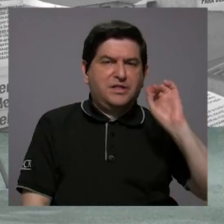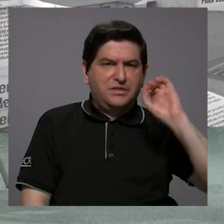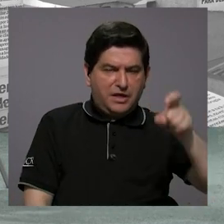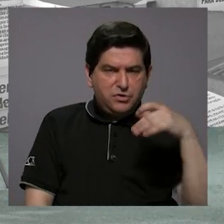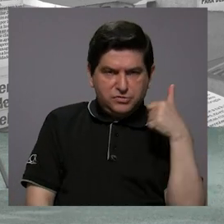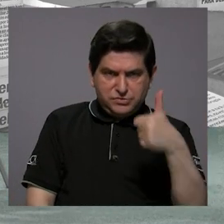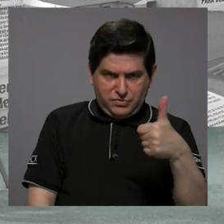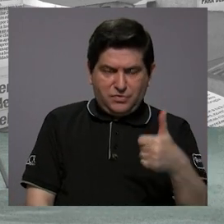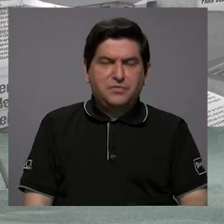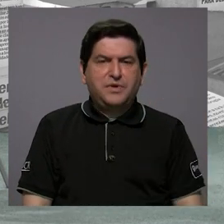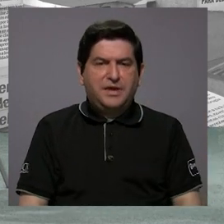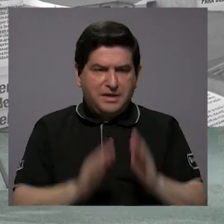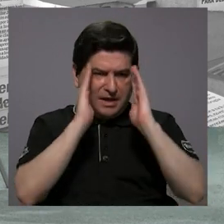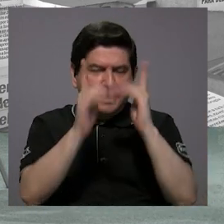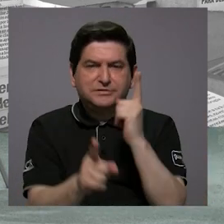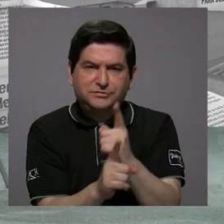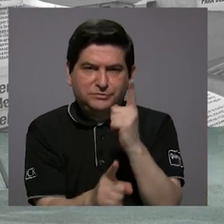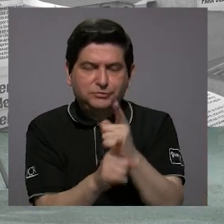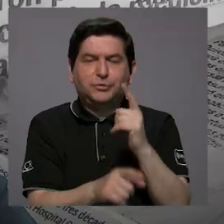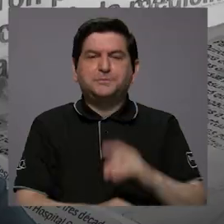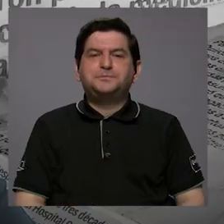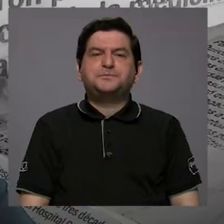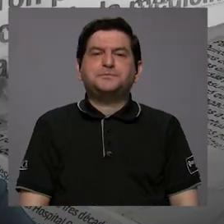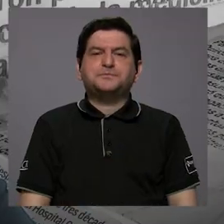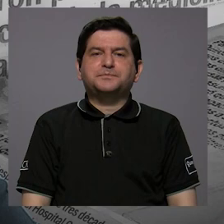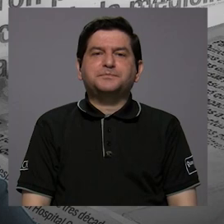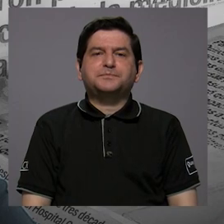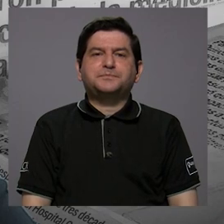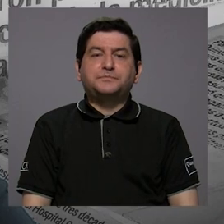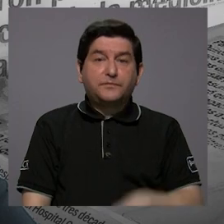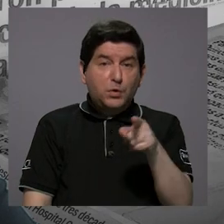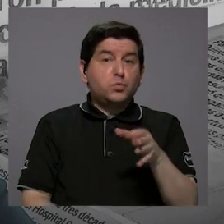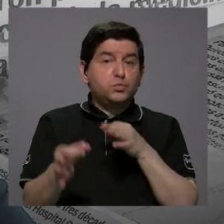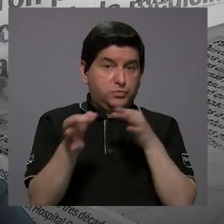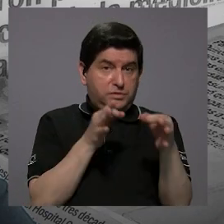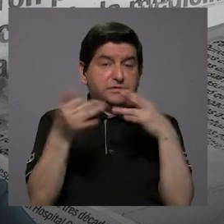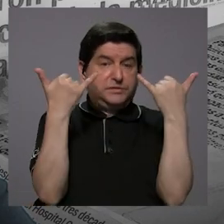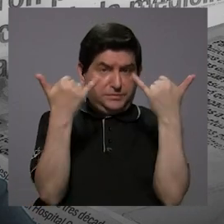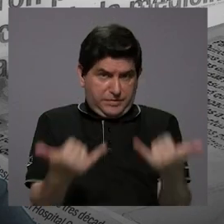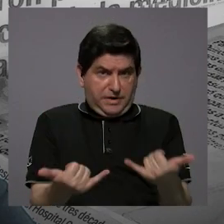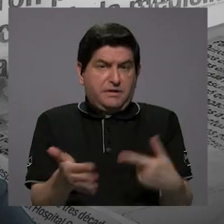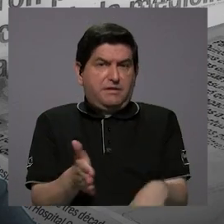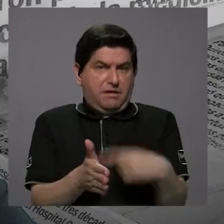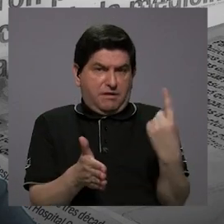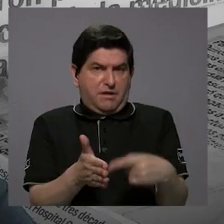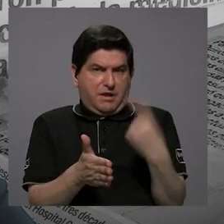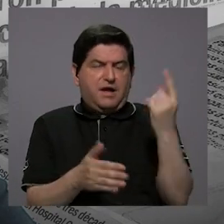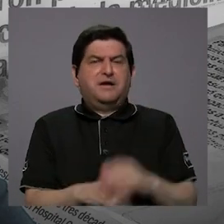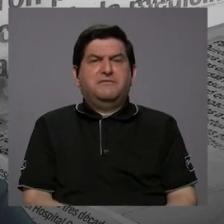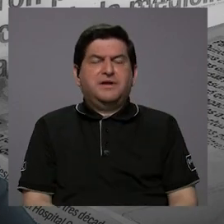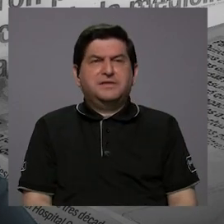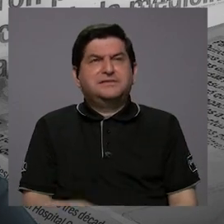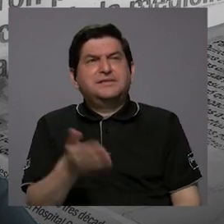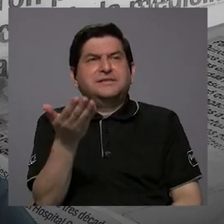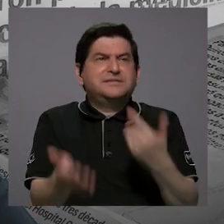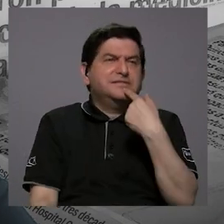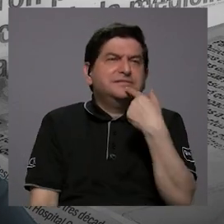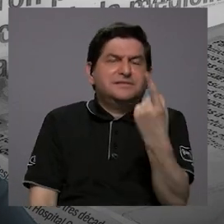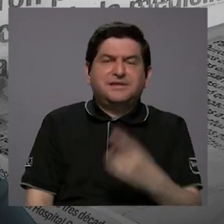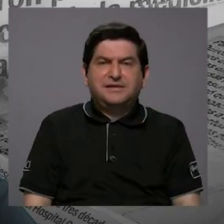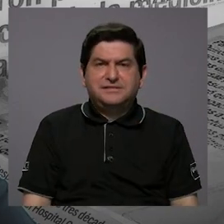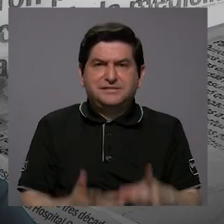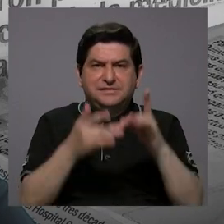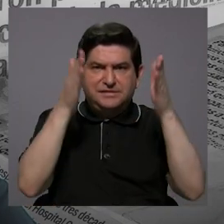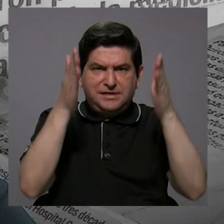diagnosticarla bien, tratarla como tiene que ser. Ustedes lo han explicado, pero a veces se cuela por ahí, de que